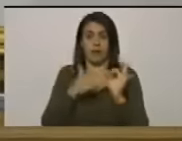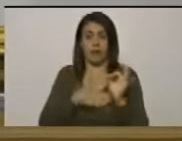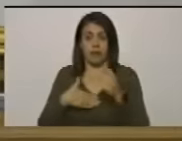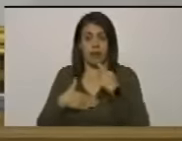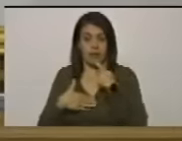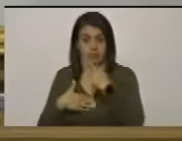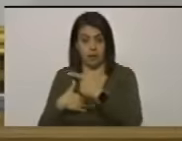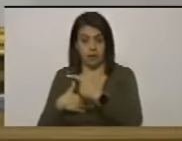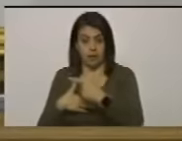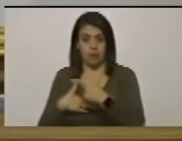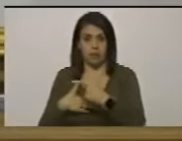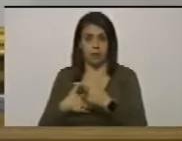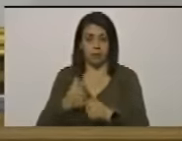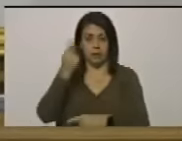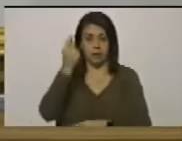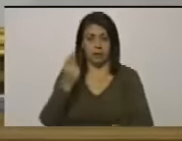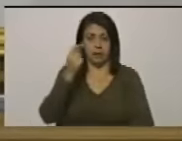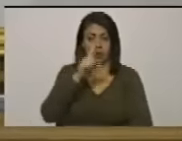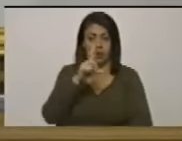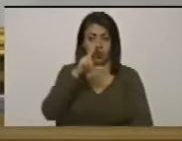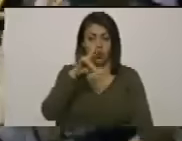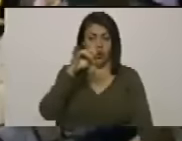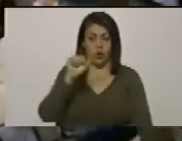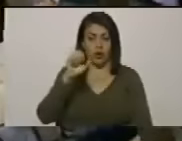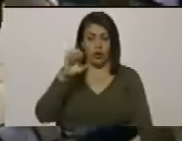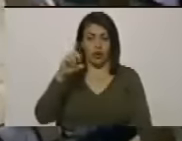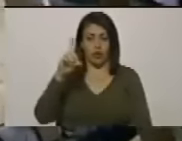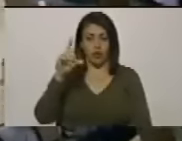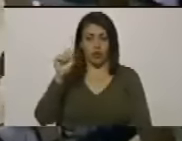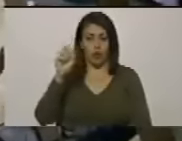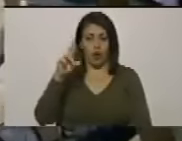correcto tiene la palabra el diputado luis eduardo martínez